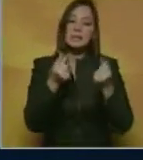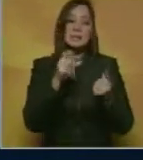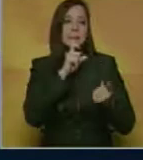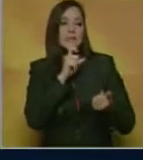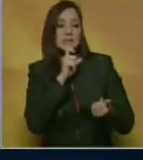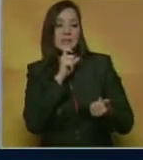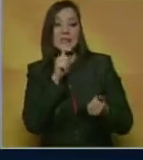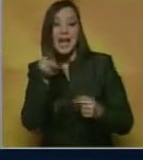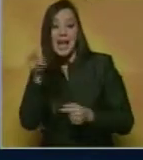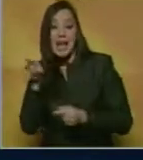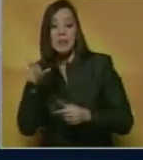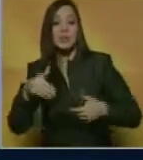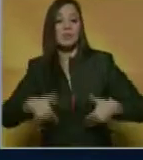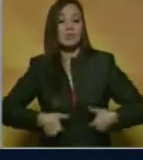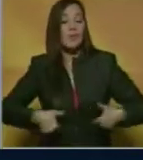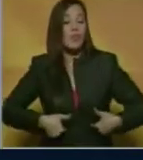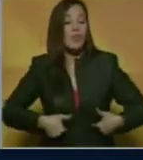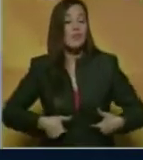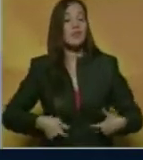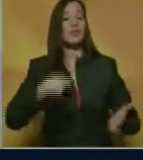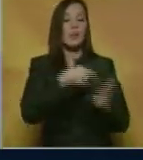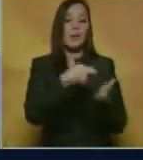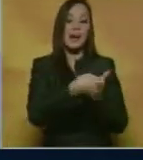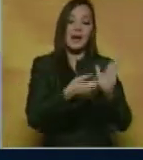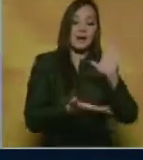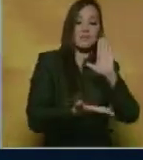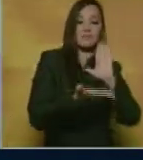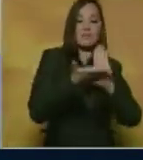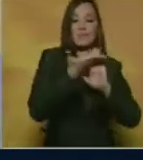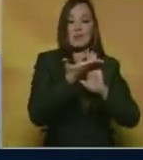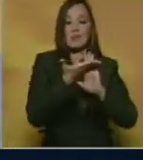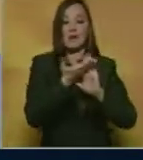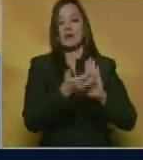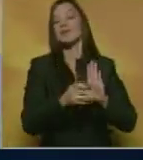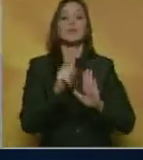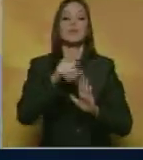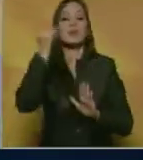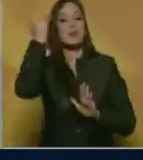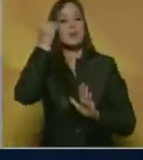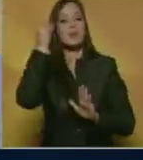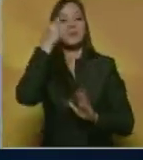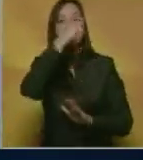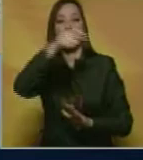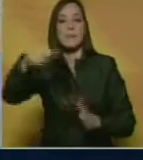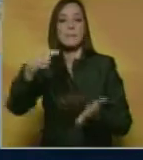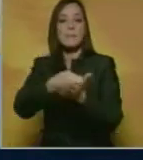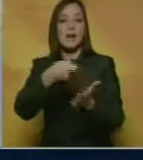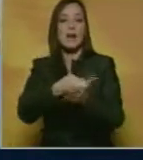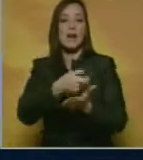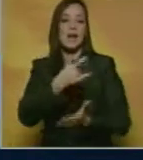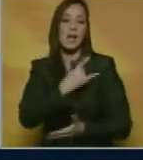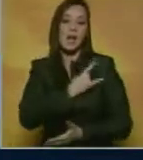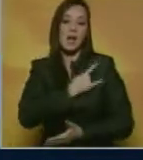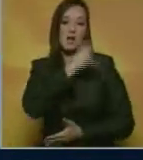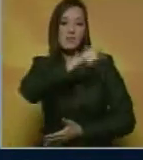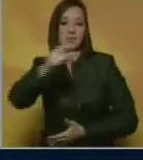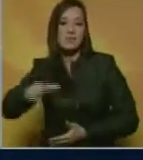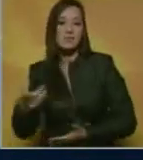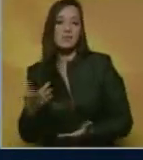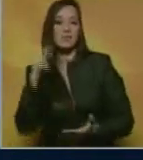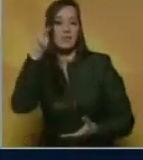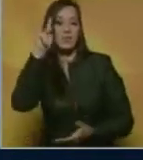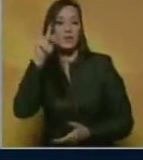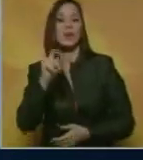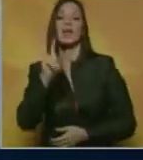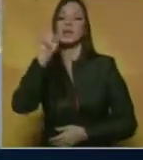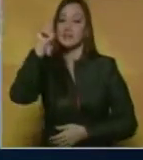hecho un esfuerzo en reconocer el trabajo de los docentes con un incremento considerable en sus salarios. Agregó que el personal también recibió